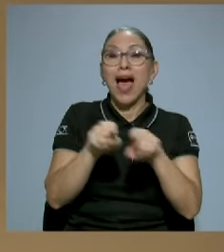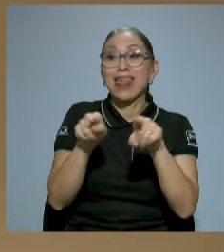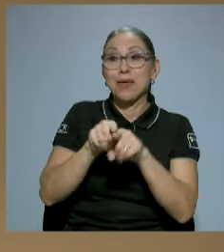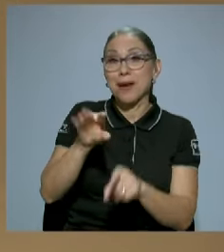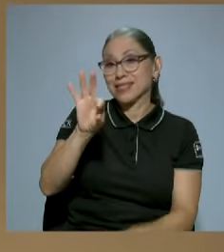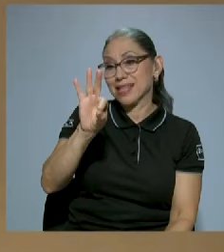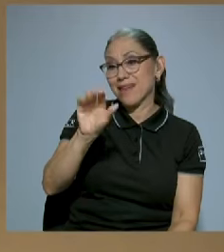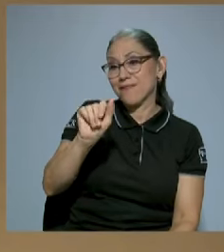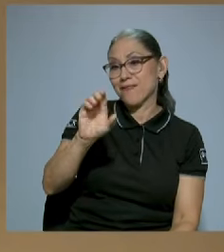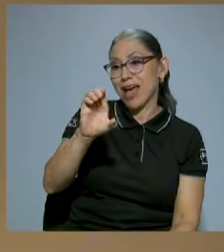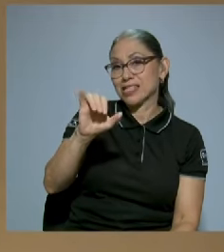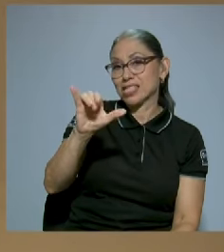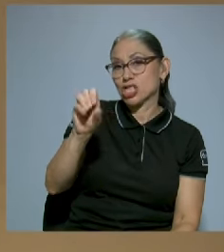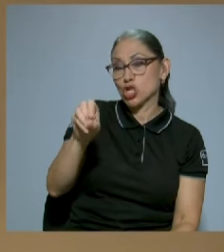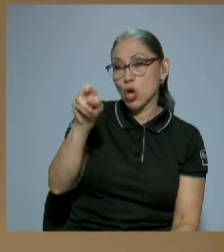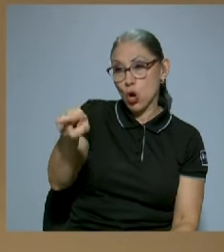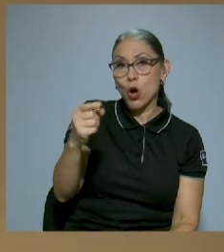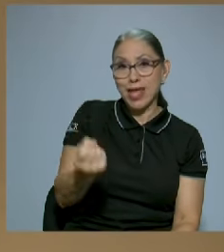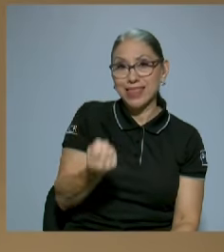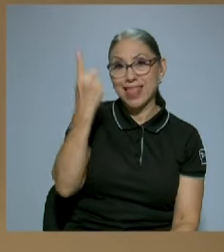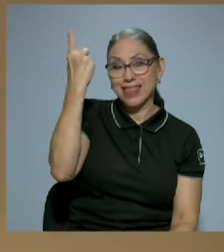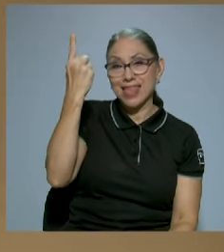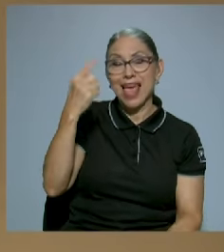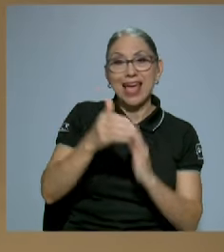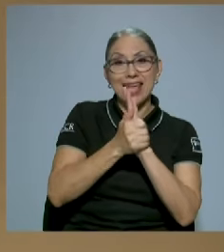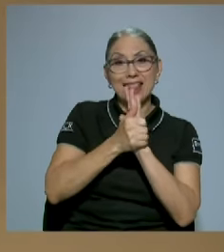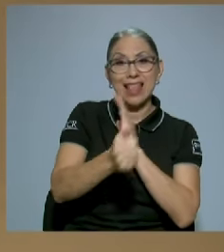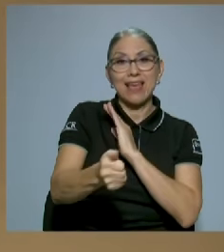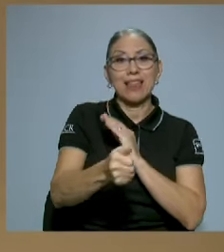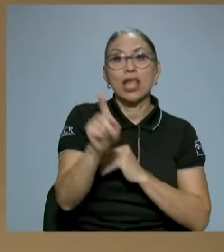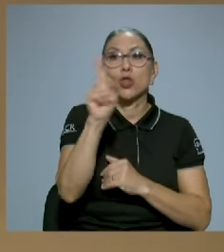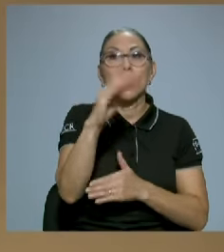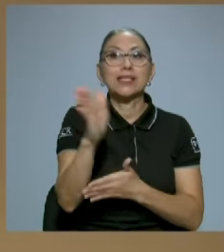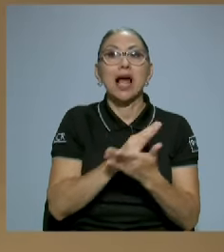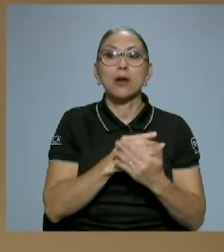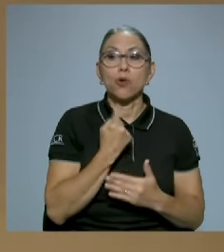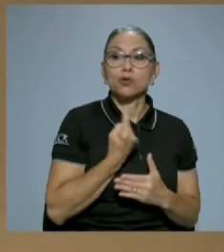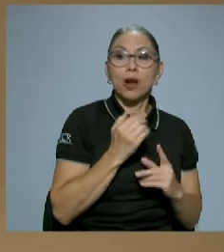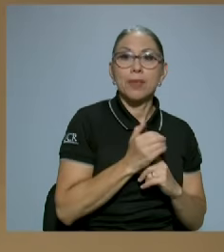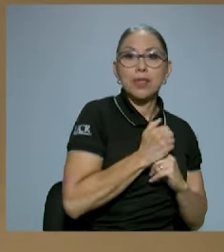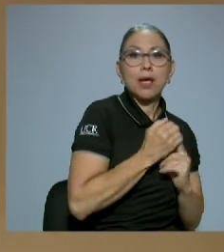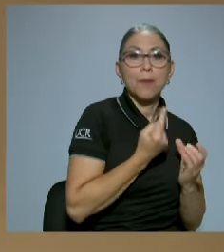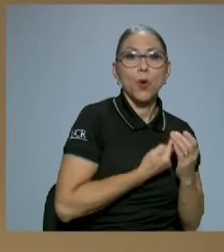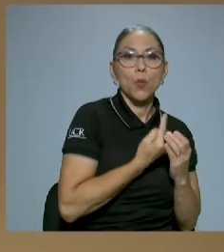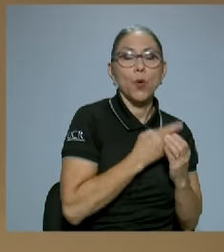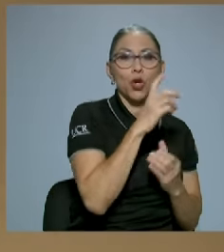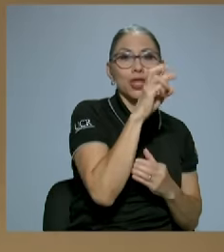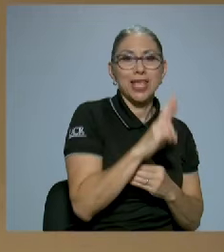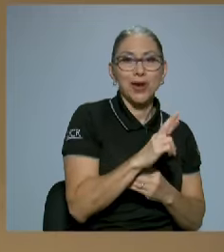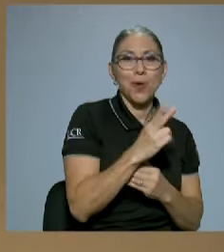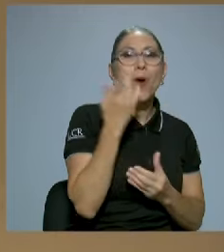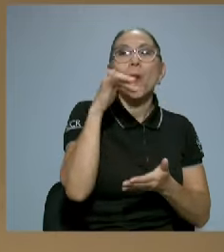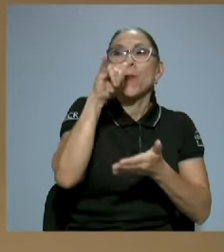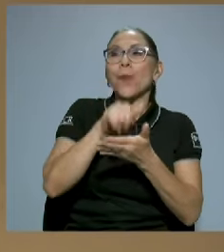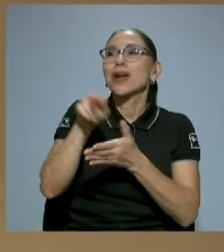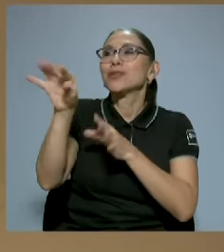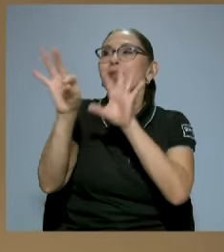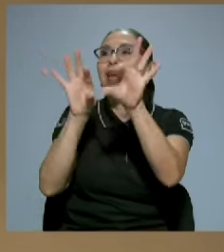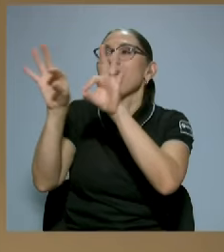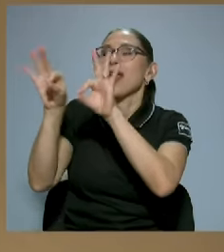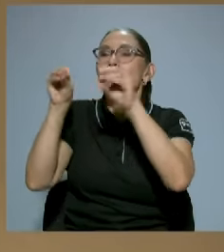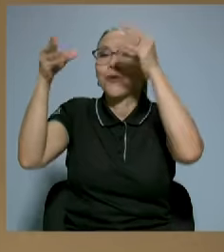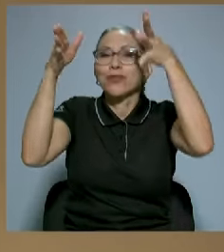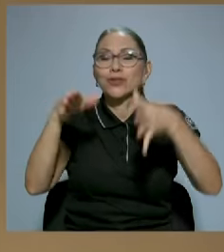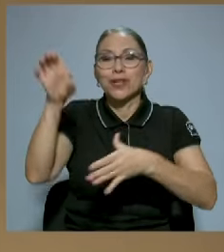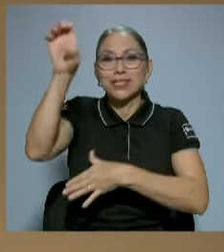talento no era un monopolio tico, por eso trajo profesores de Europa... Excelentes todos.